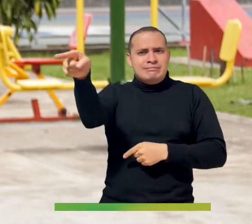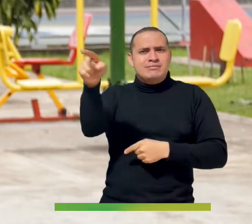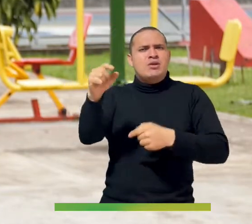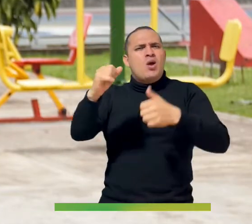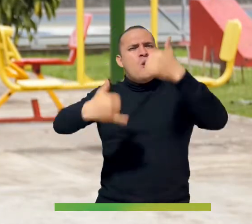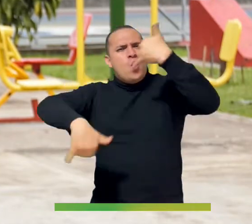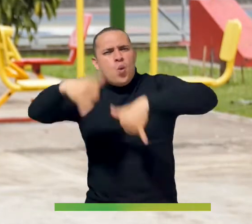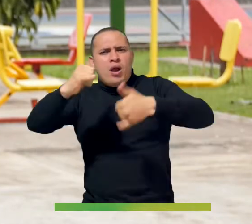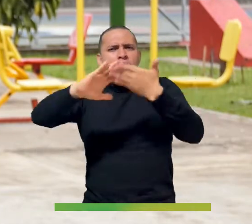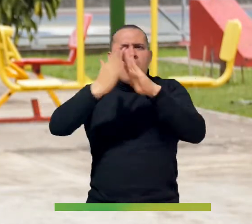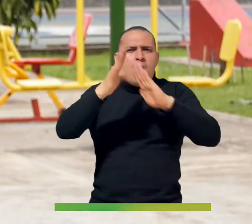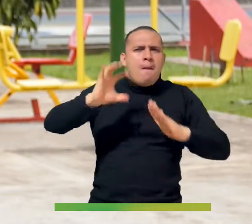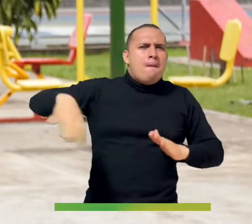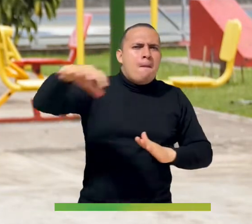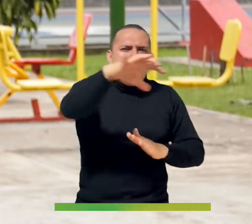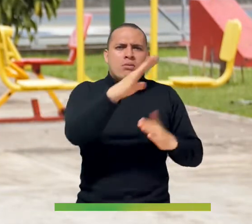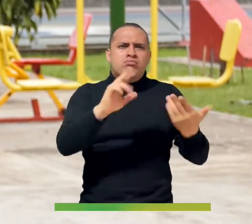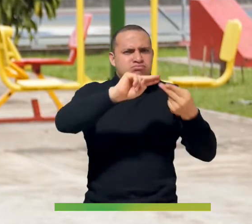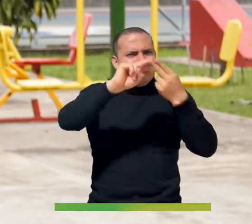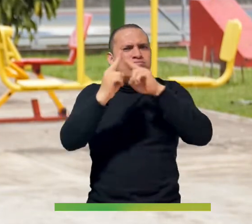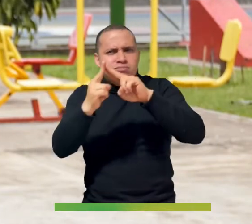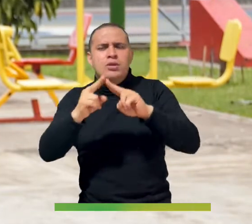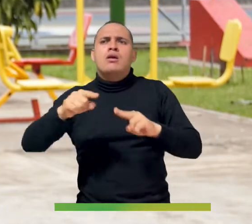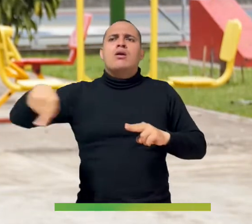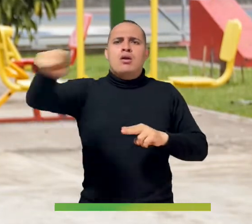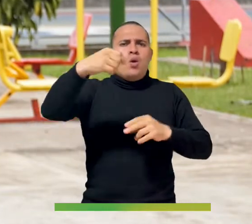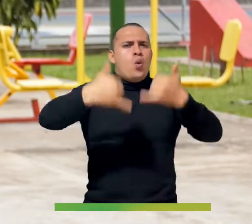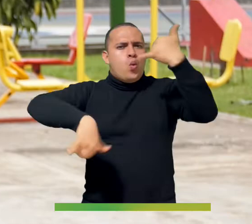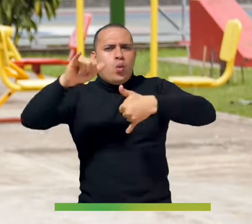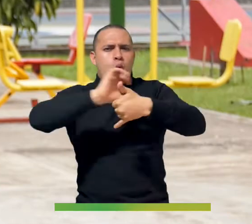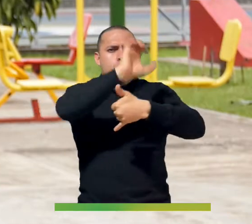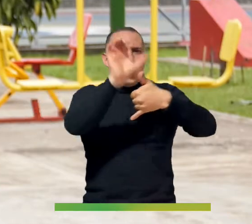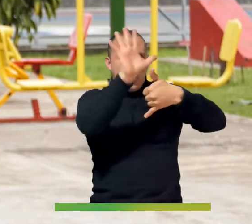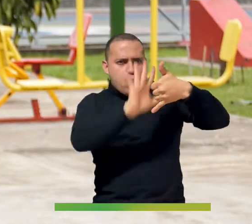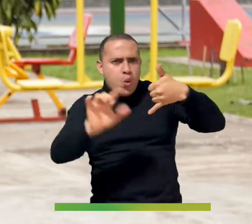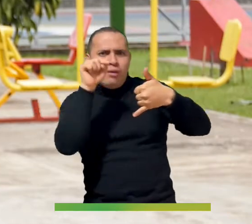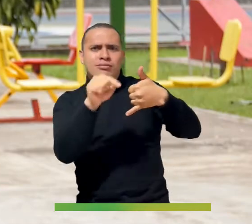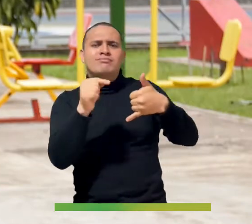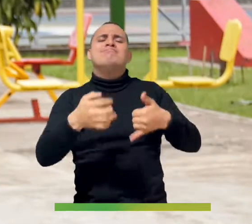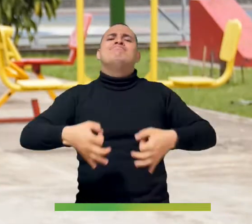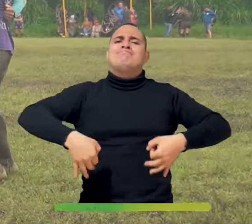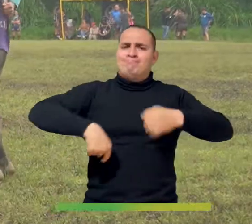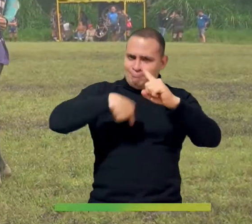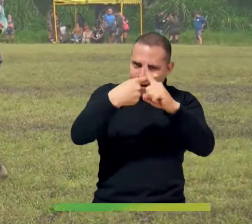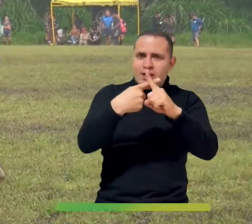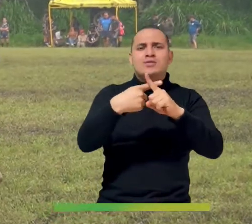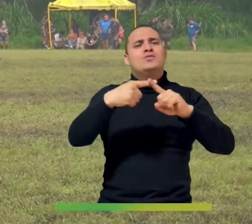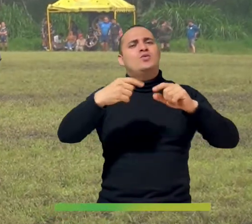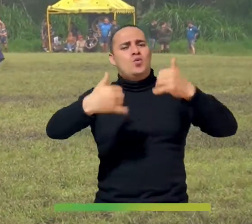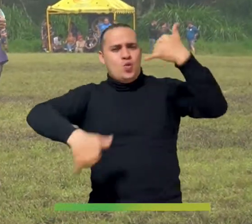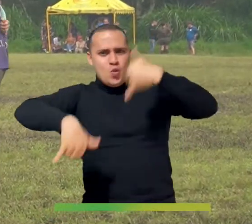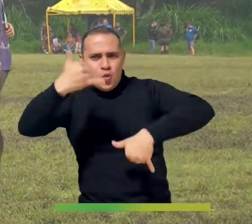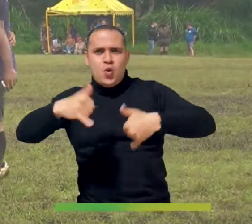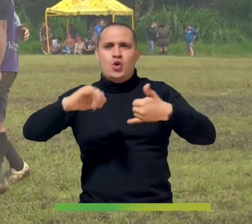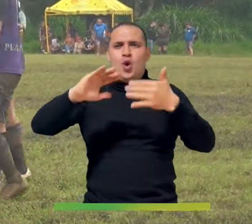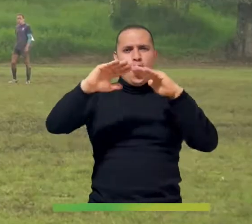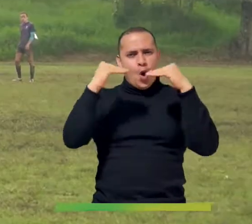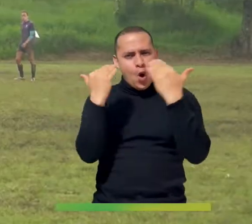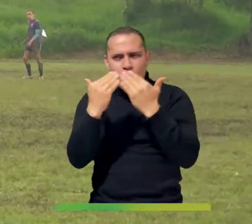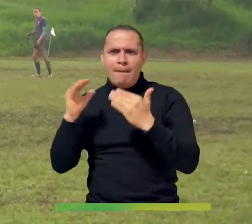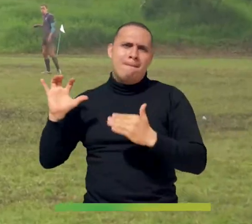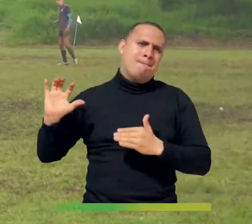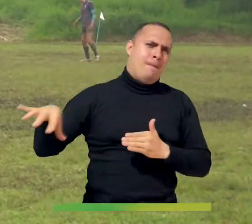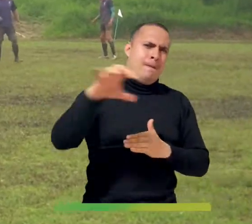Juegos Comunales, los Juegos del Pacífico y también los Juegos Intercolegiados, intervenciones